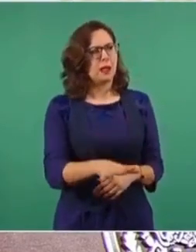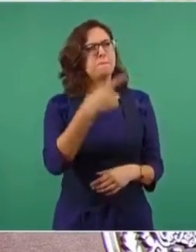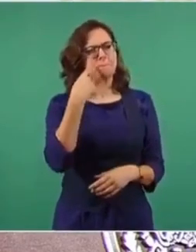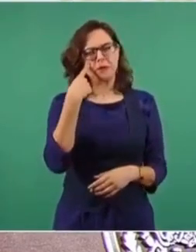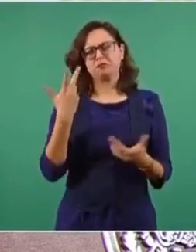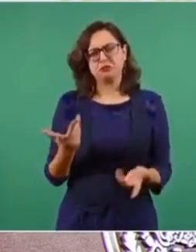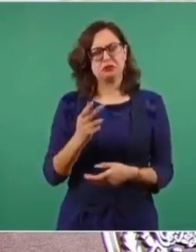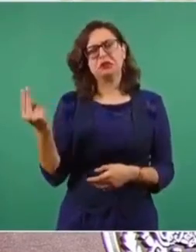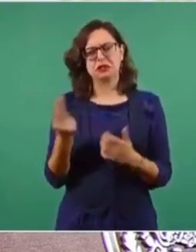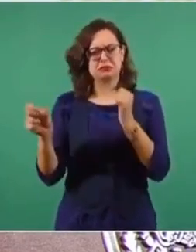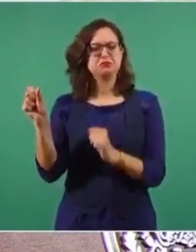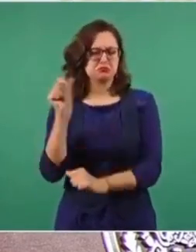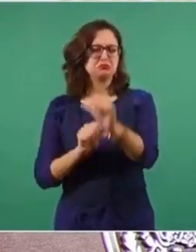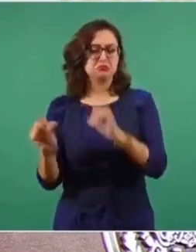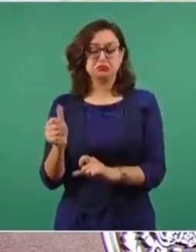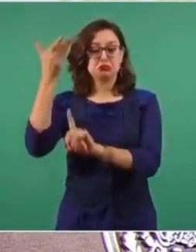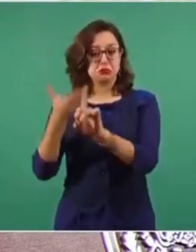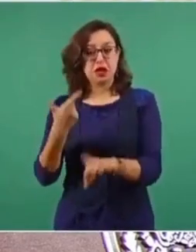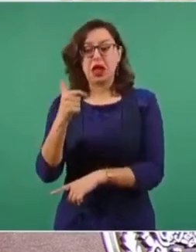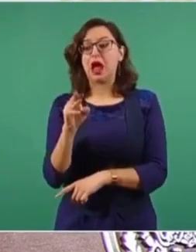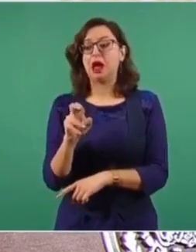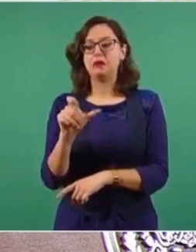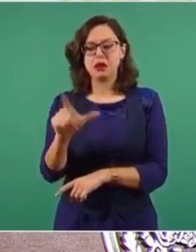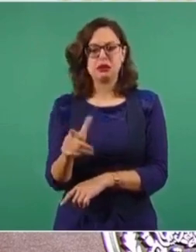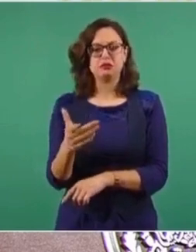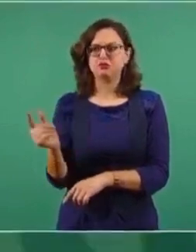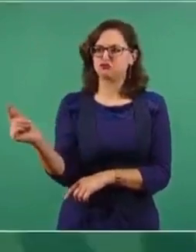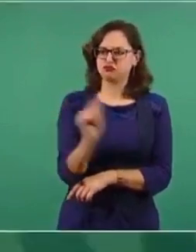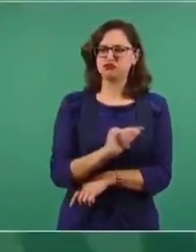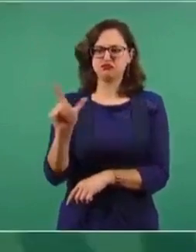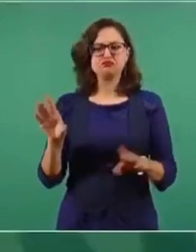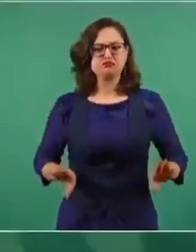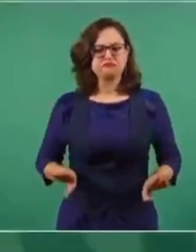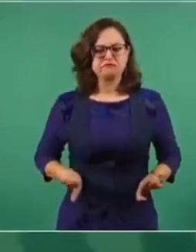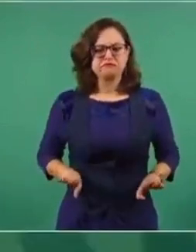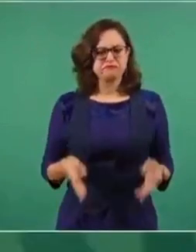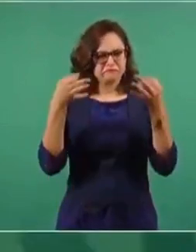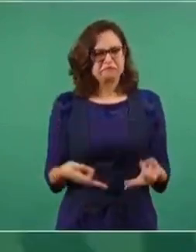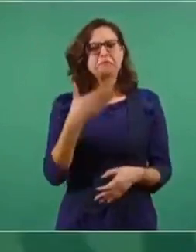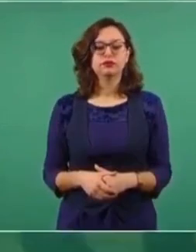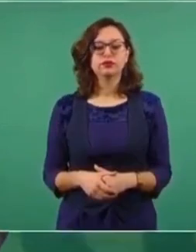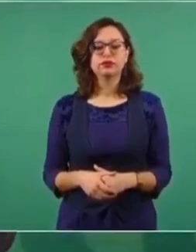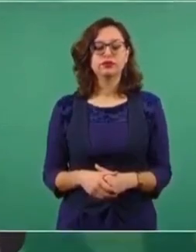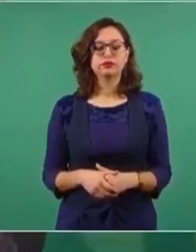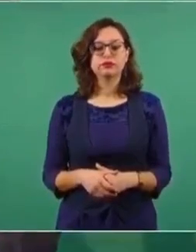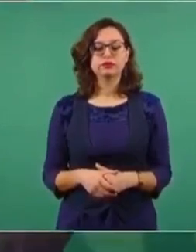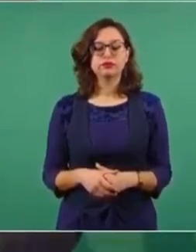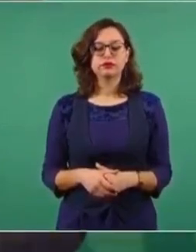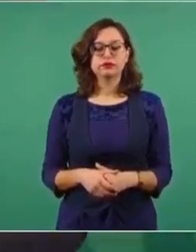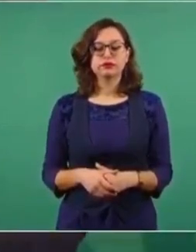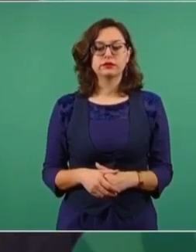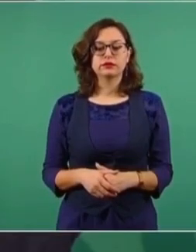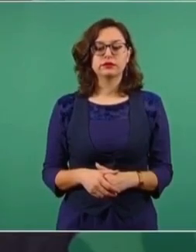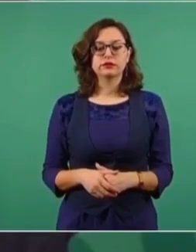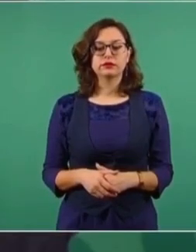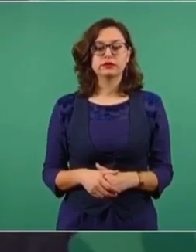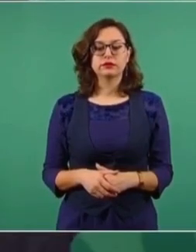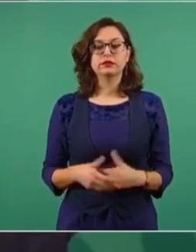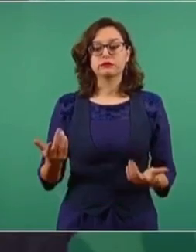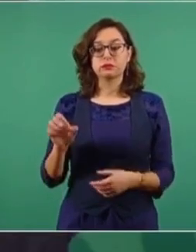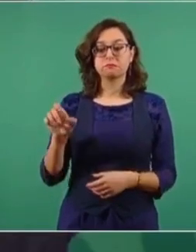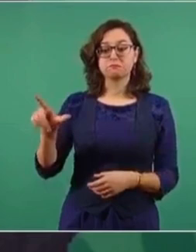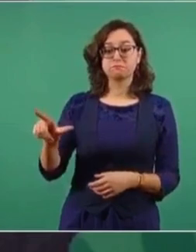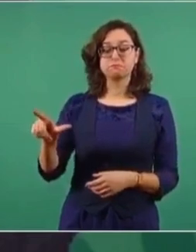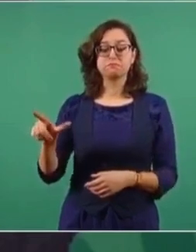con convicciones, precursor de este movimiento de transformación y es senador de la